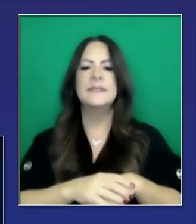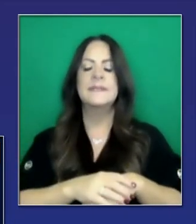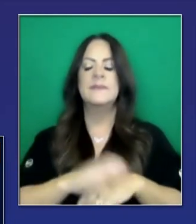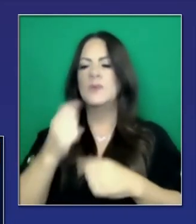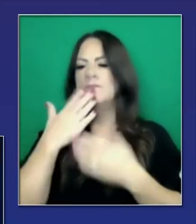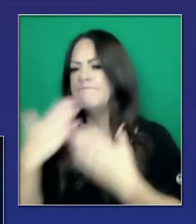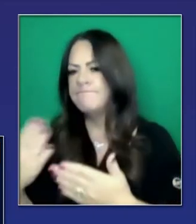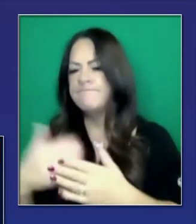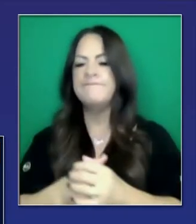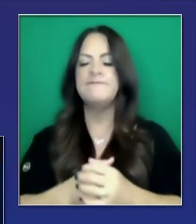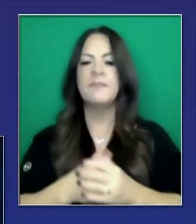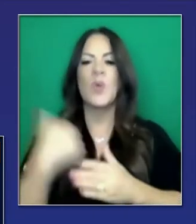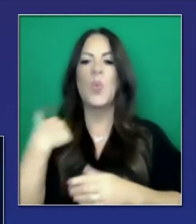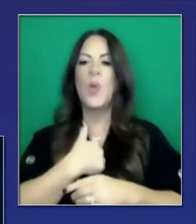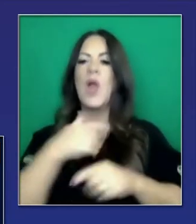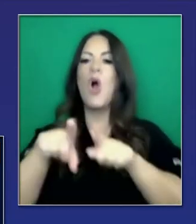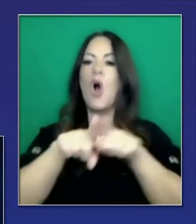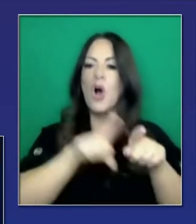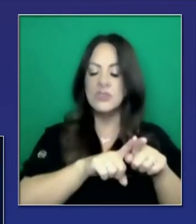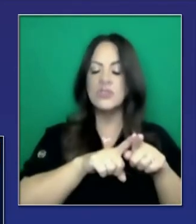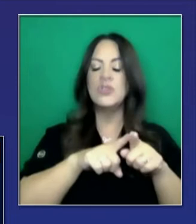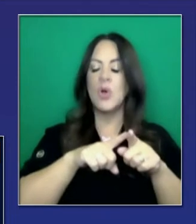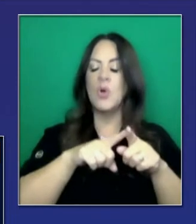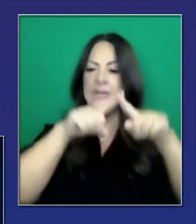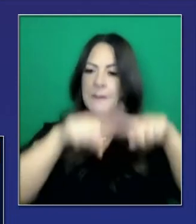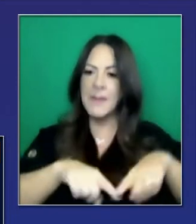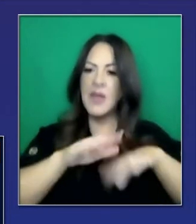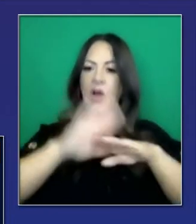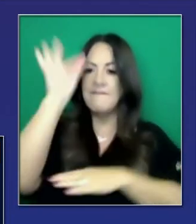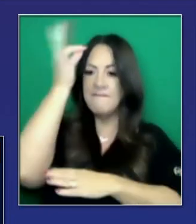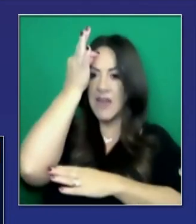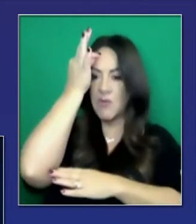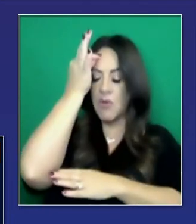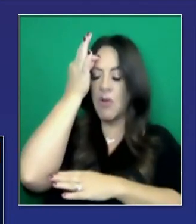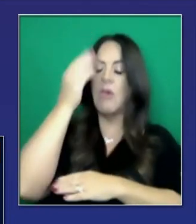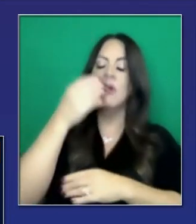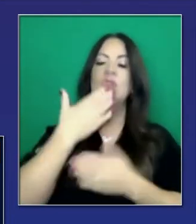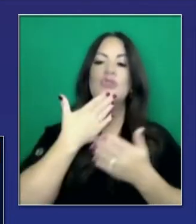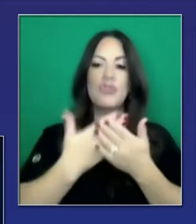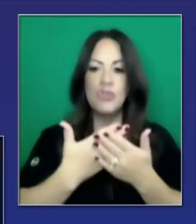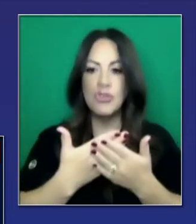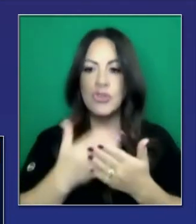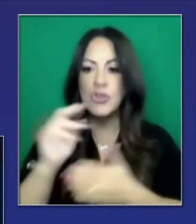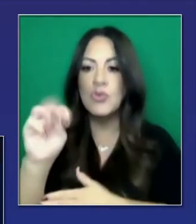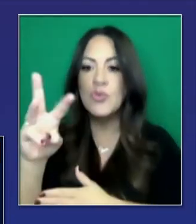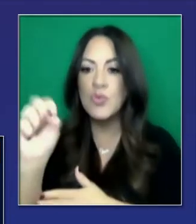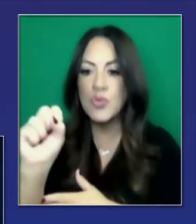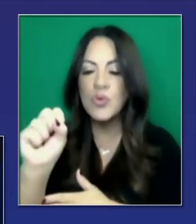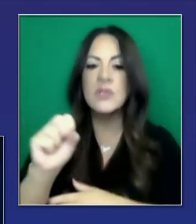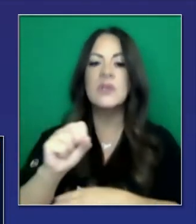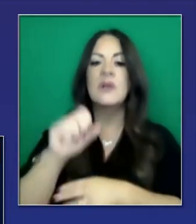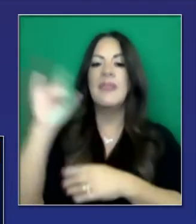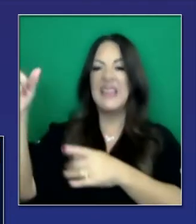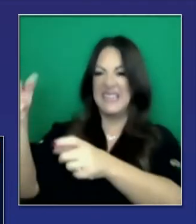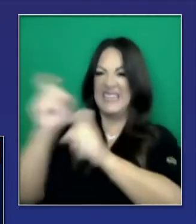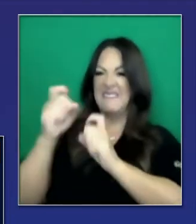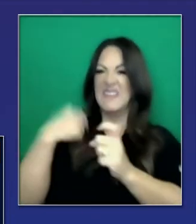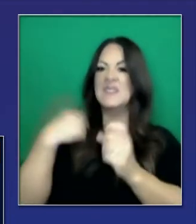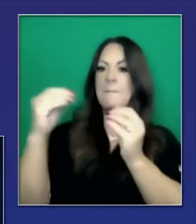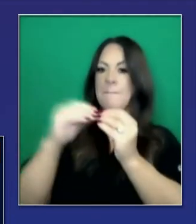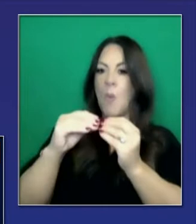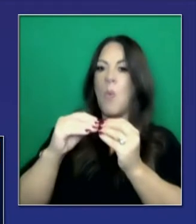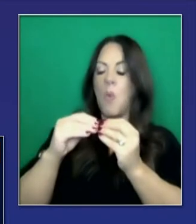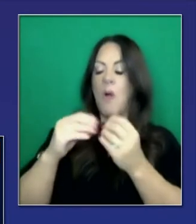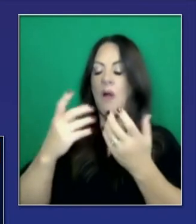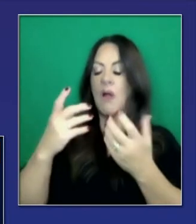este personal adicional. Hay más recursos federales. Tenemos estos equipos